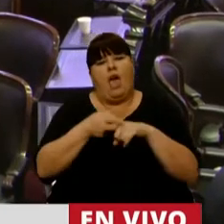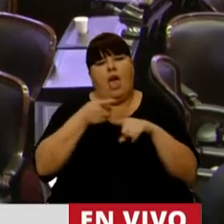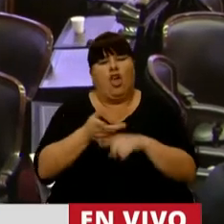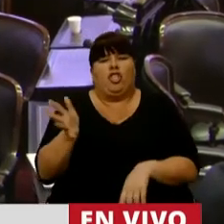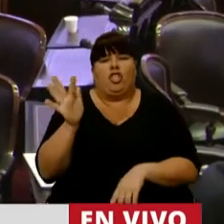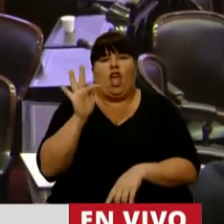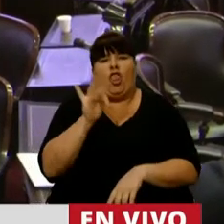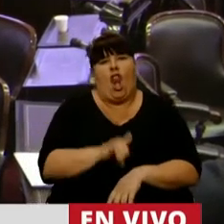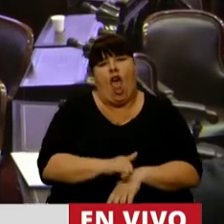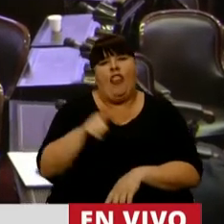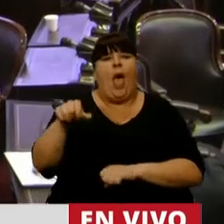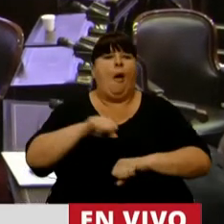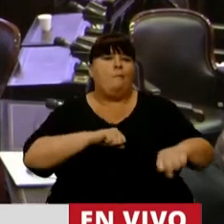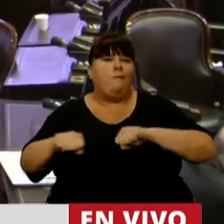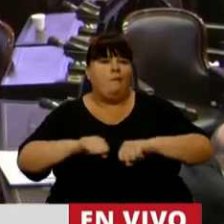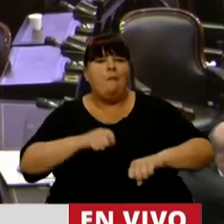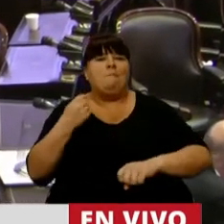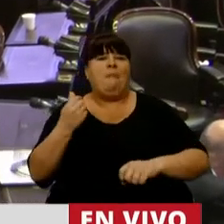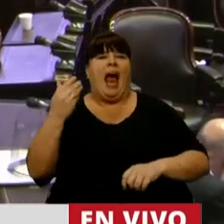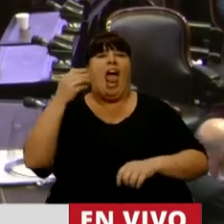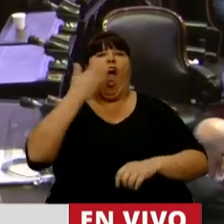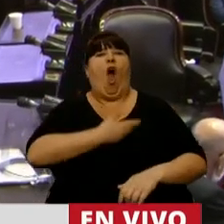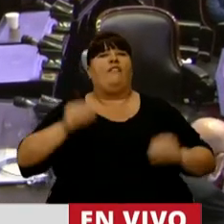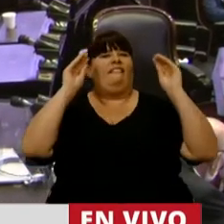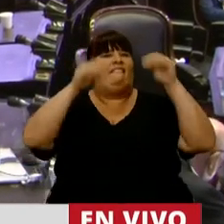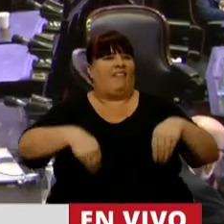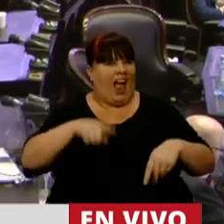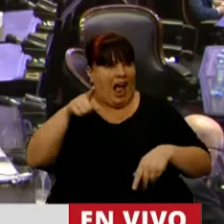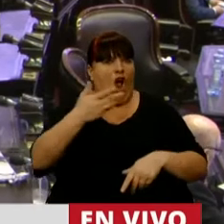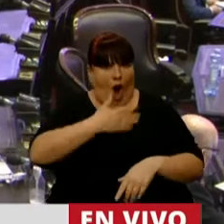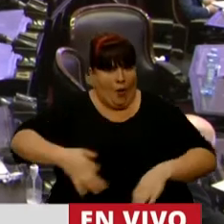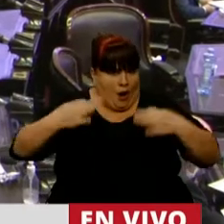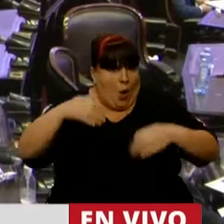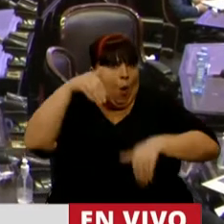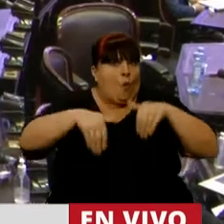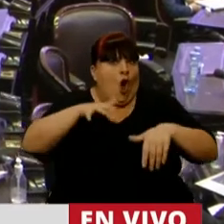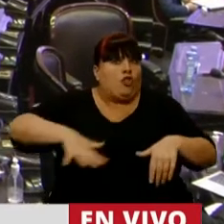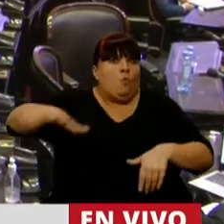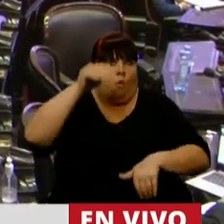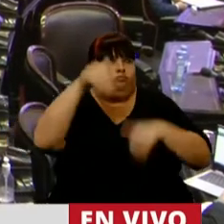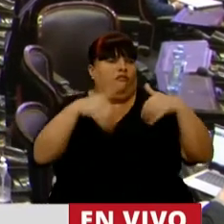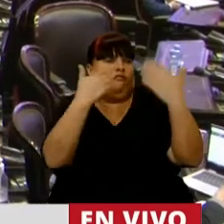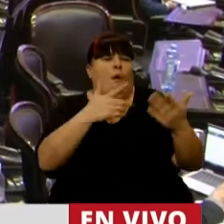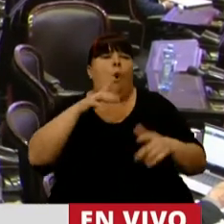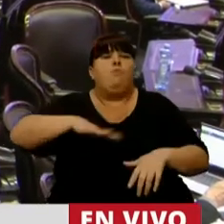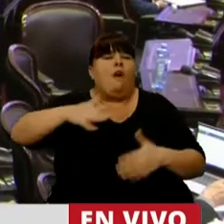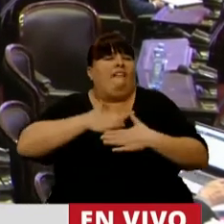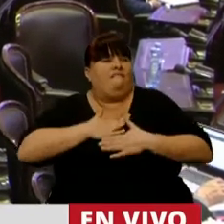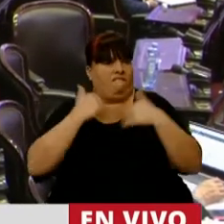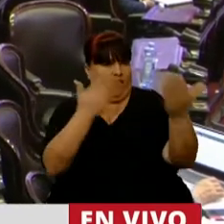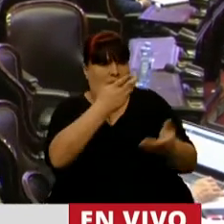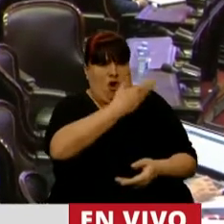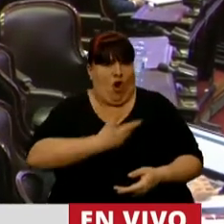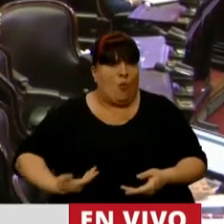días, con sus intentos desestabilizadores de un gobierno legítimo, un gobierno que es amado por su pueblo.